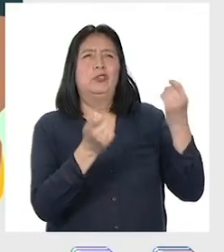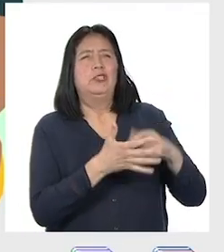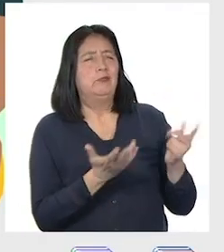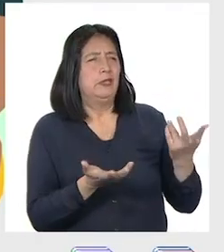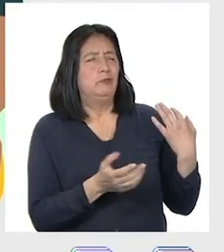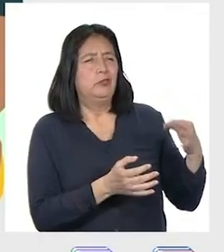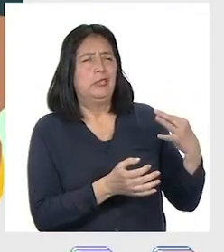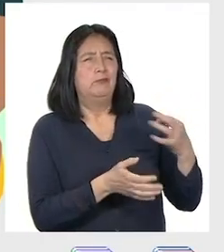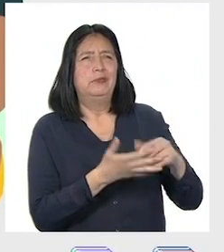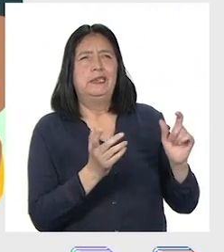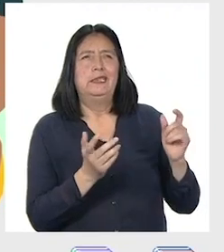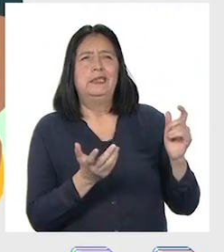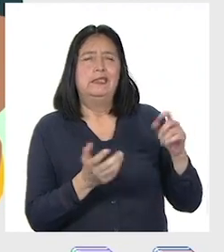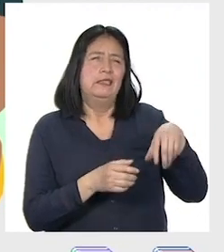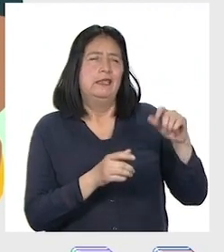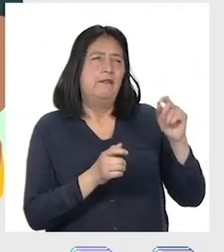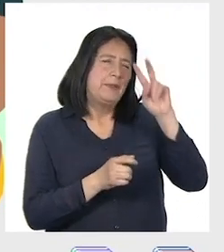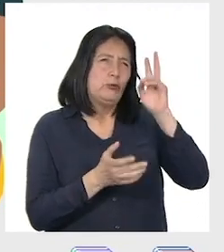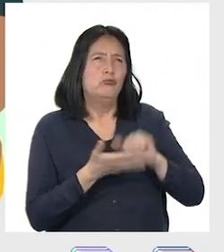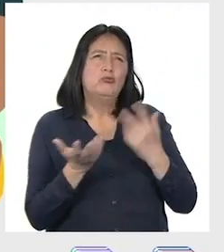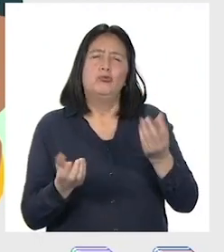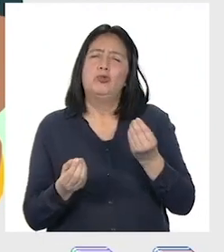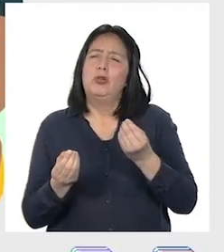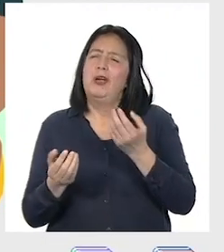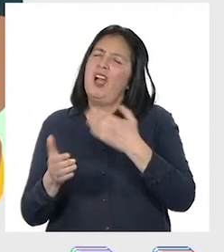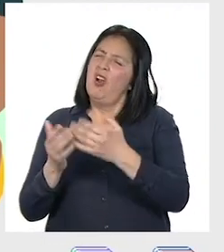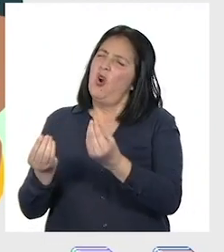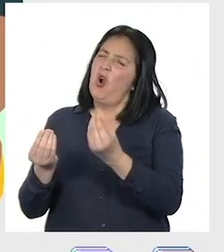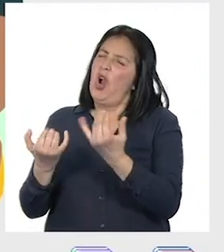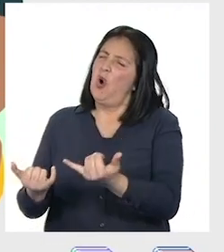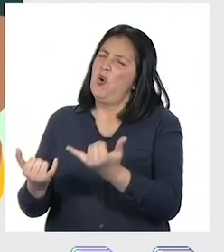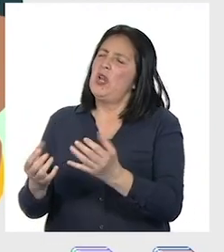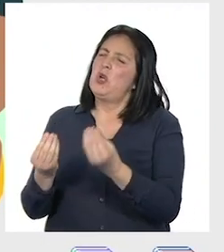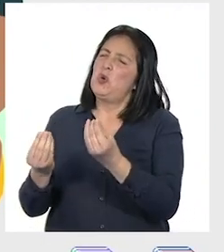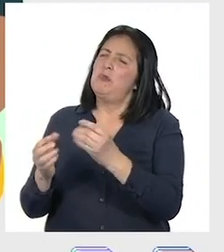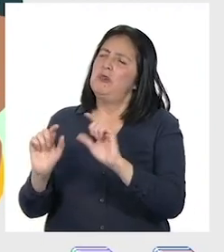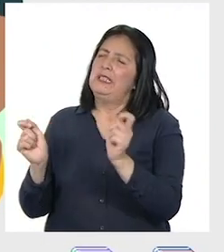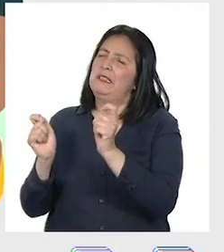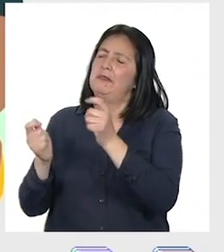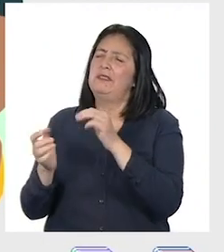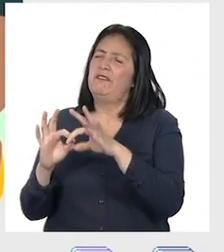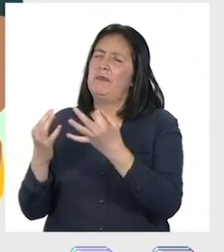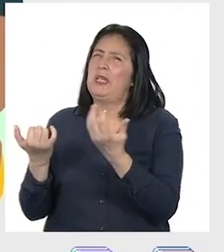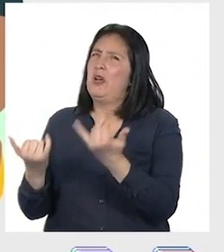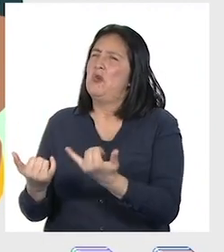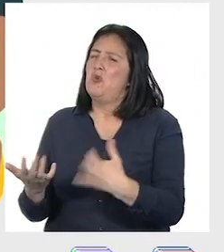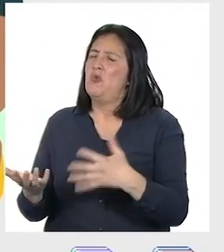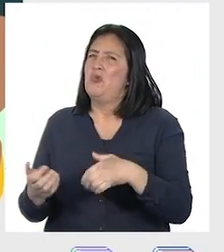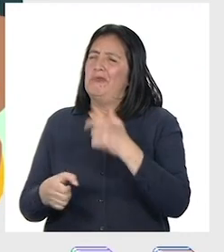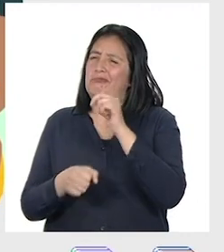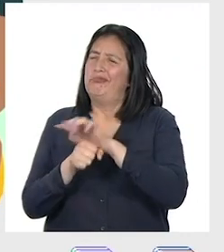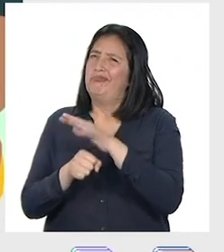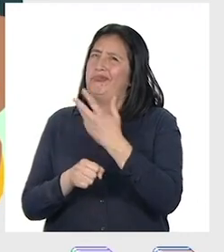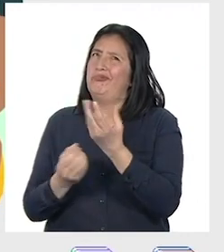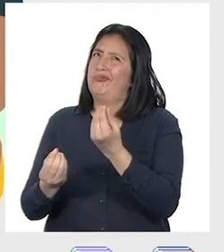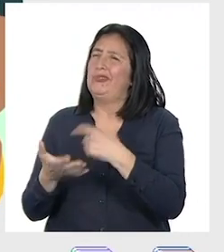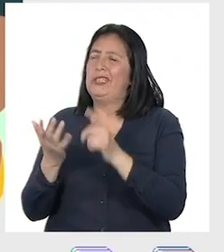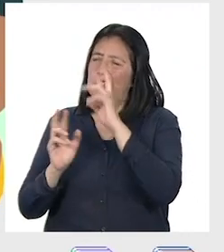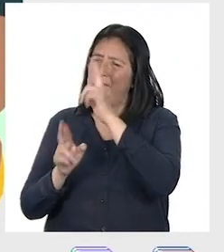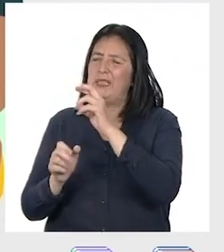patrias? ¿Cómo podemos celebrarlas en familia considerando nuestra situación actual y el respeto de los derechos?